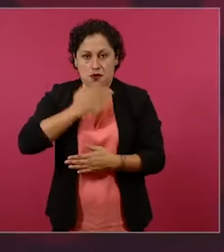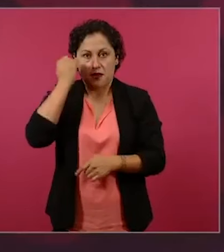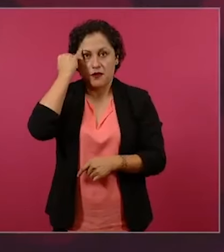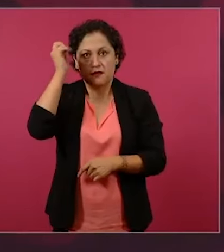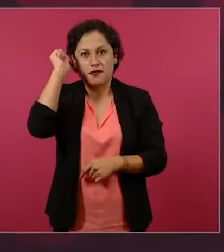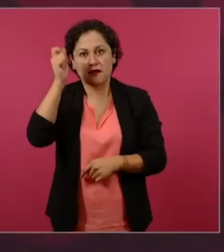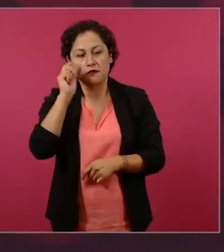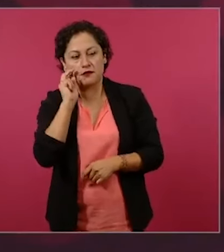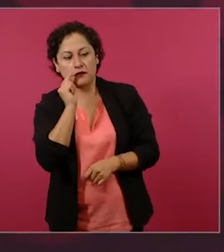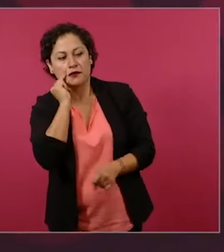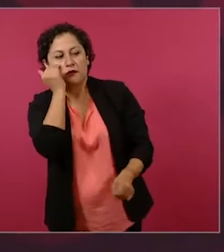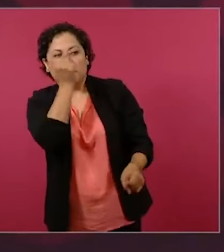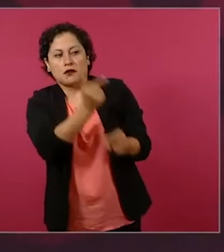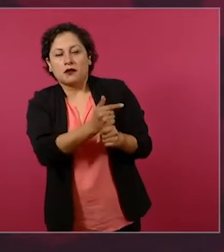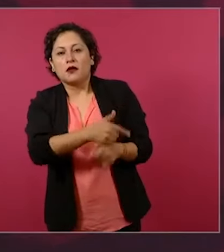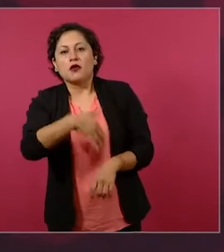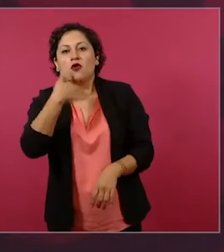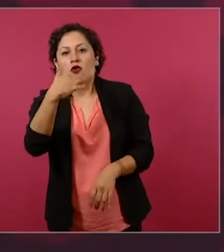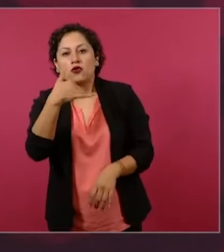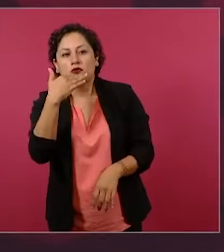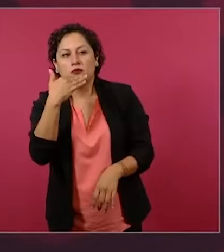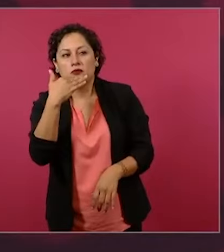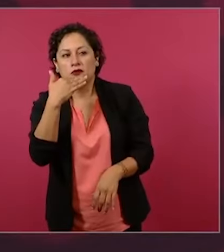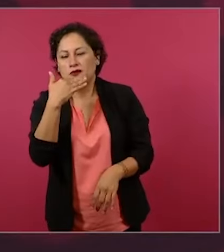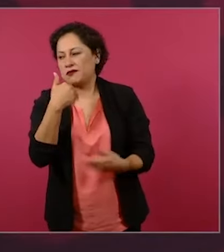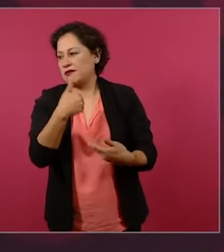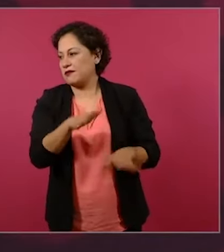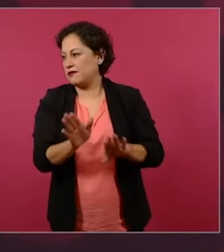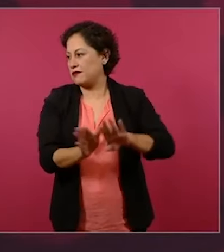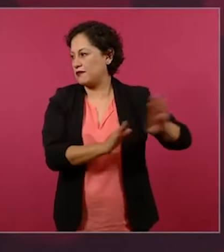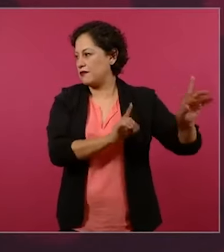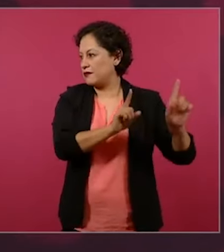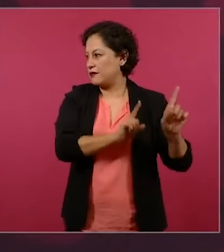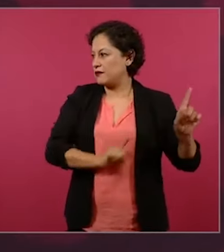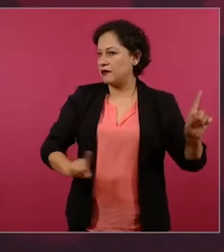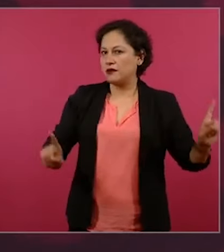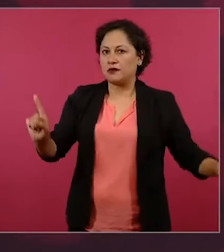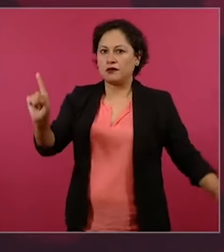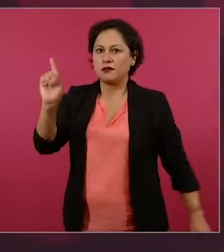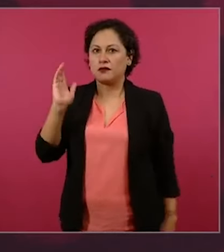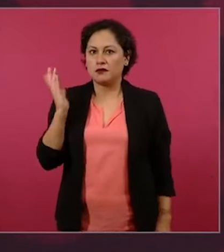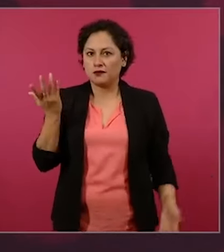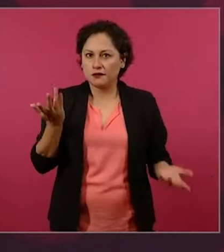Está difícil una foto con un corrupto,